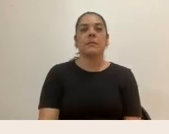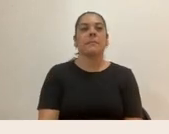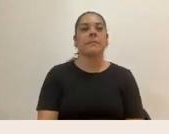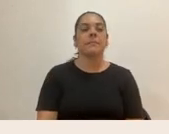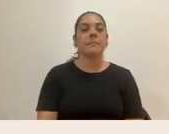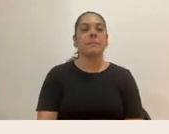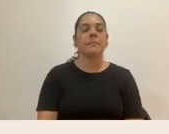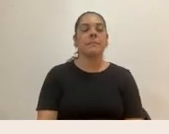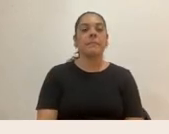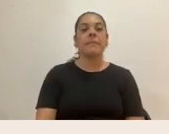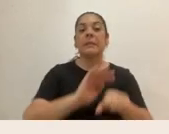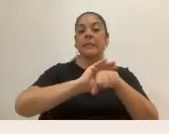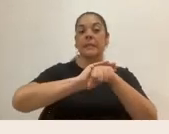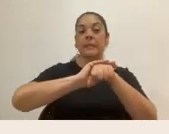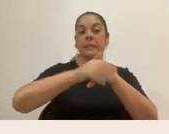Embarazarse